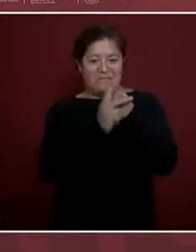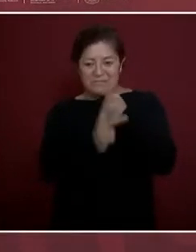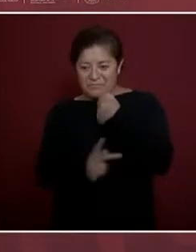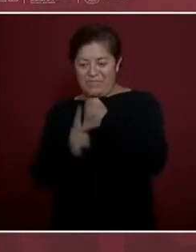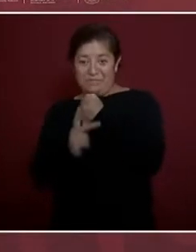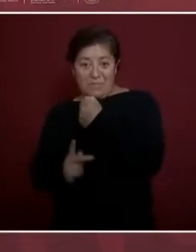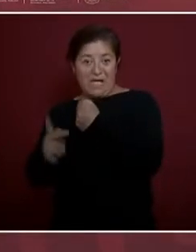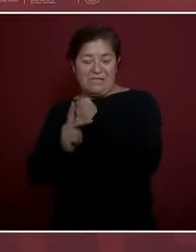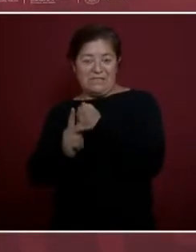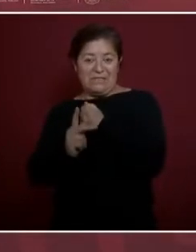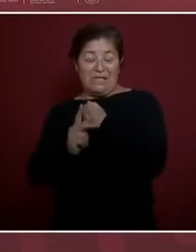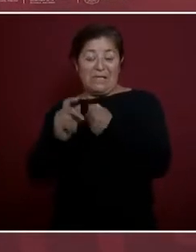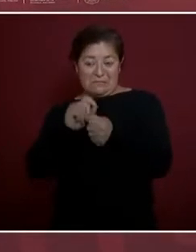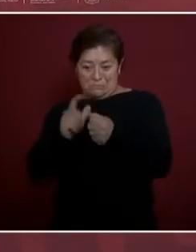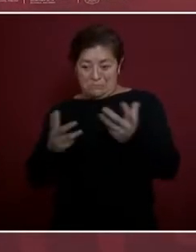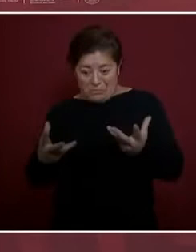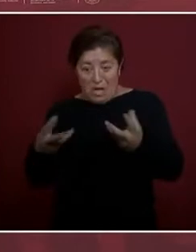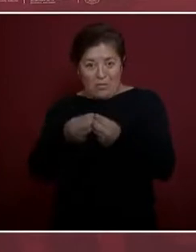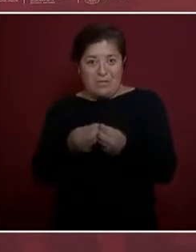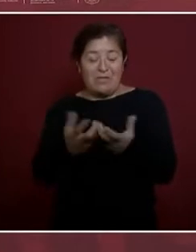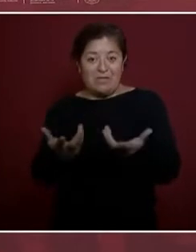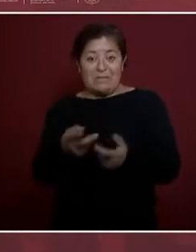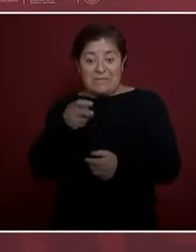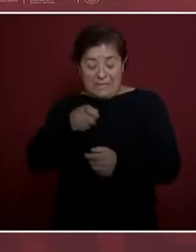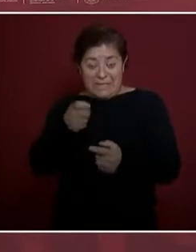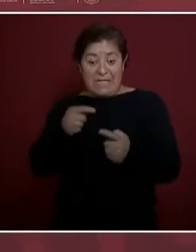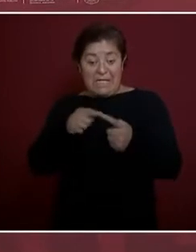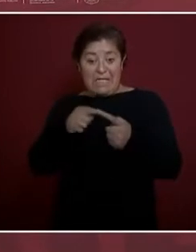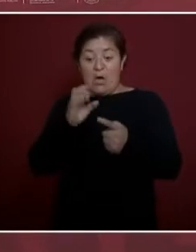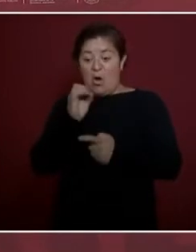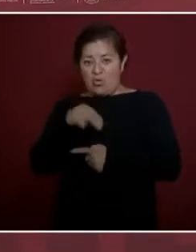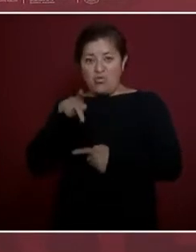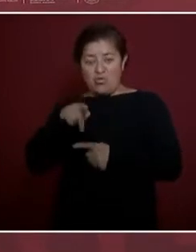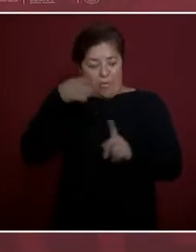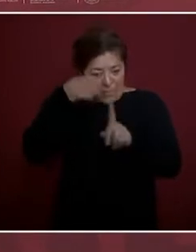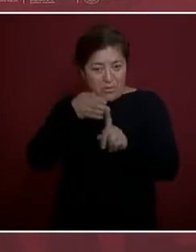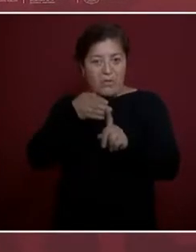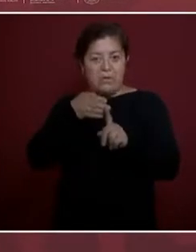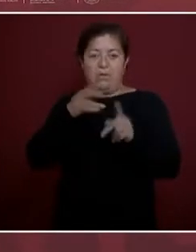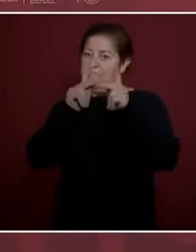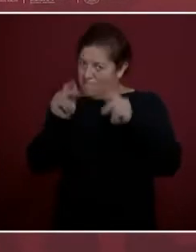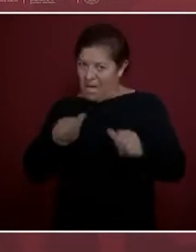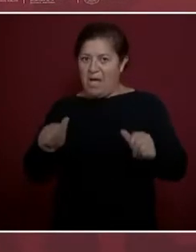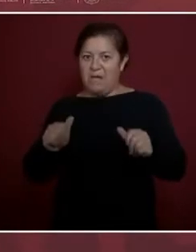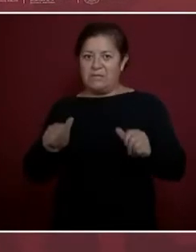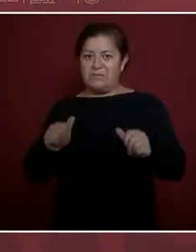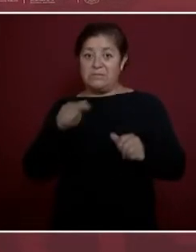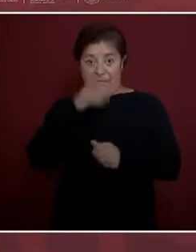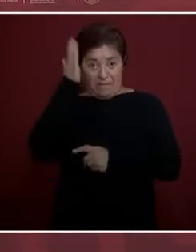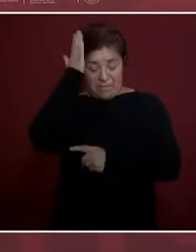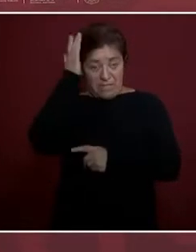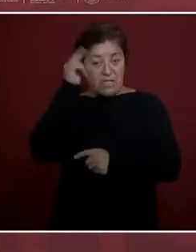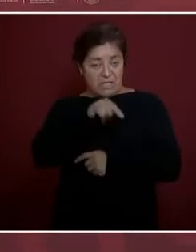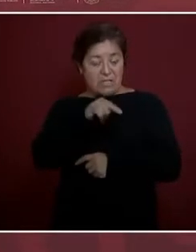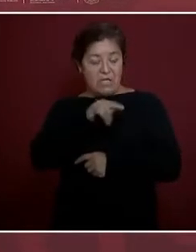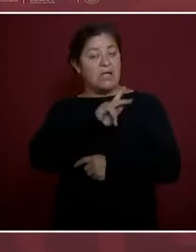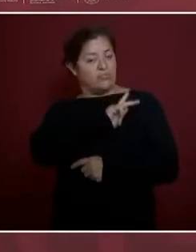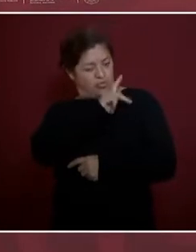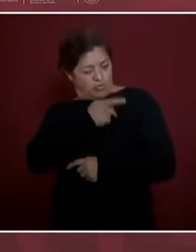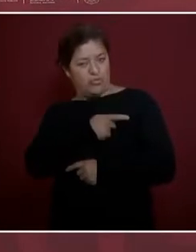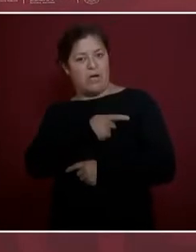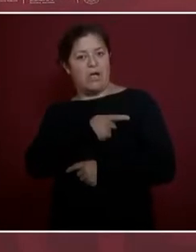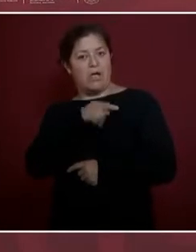garantizar la paz. Él es de origen portugués. Estoy